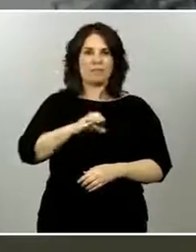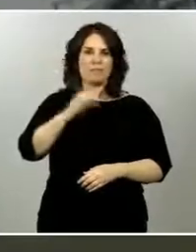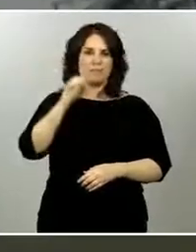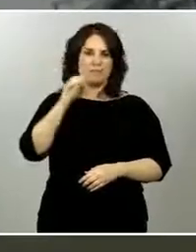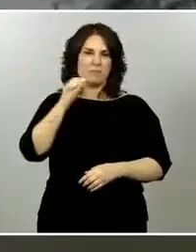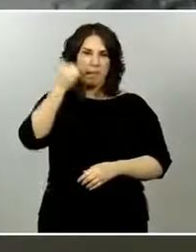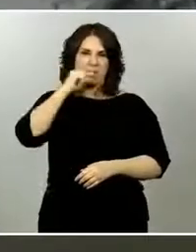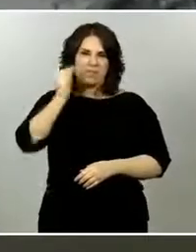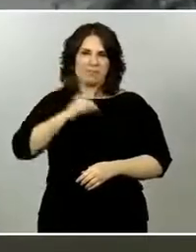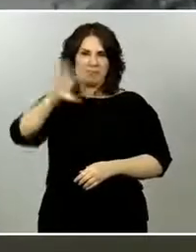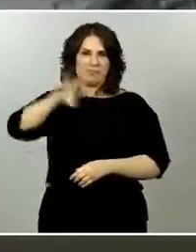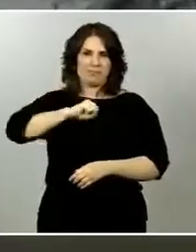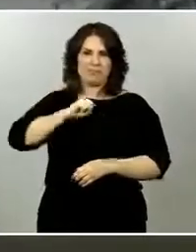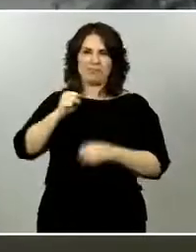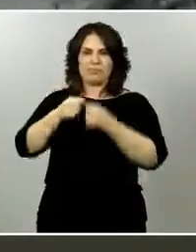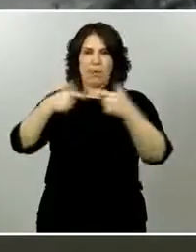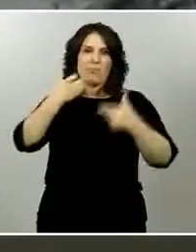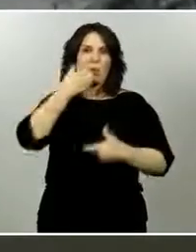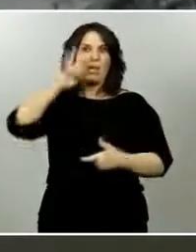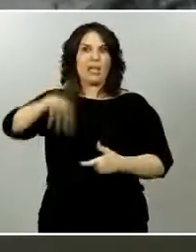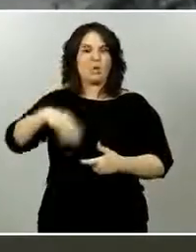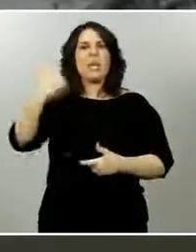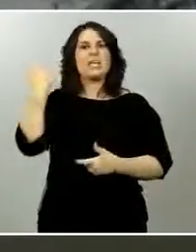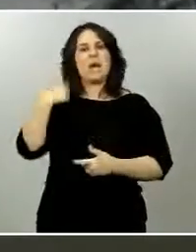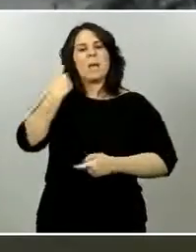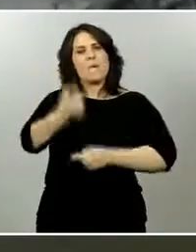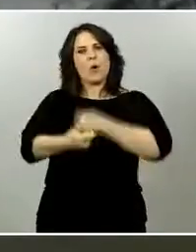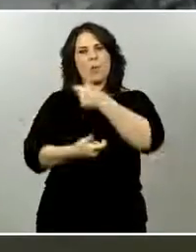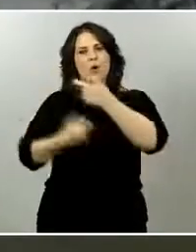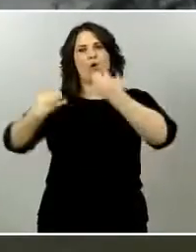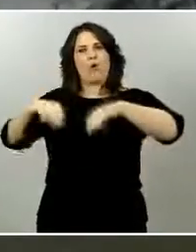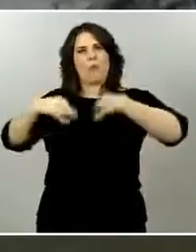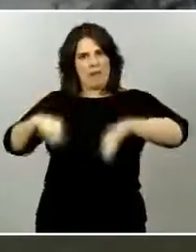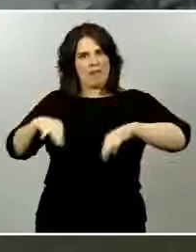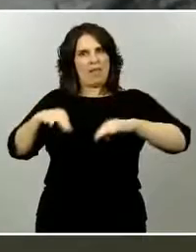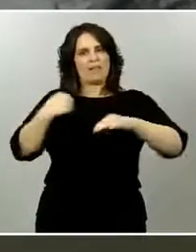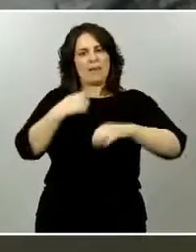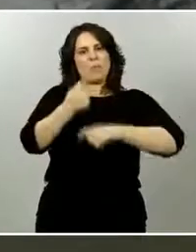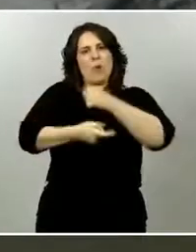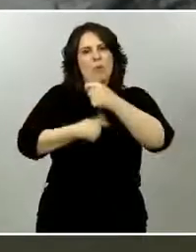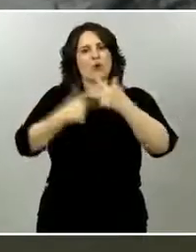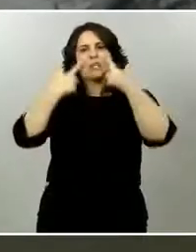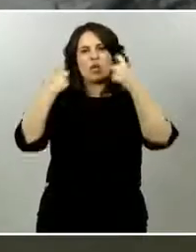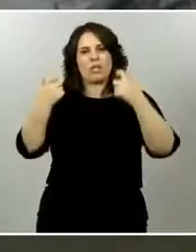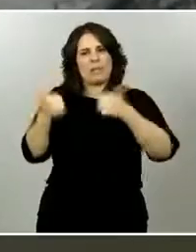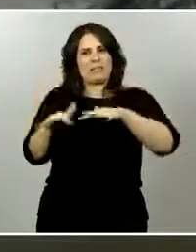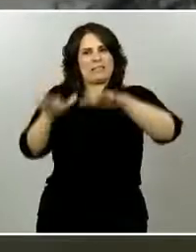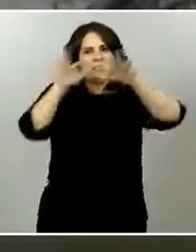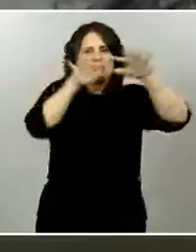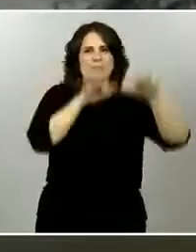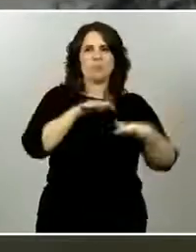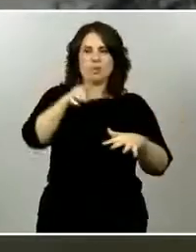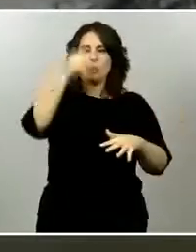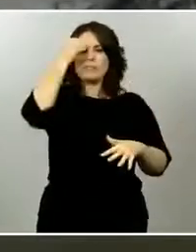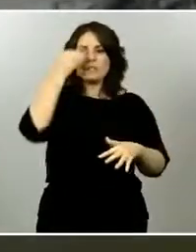vuelven a estar dentro de los objetivos marcados. El doctor Simón ha dicho que en las comunidades con más positivos, como es el caso de Cataluña, el ritmo de